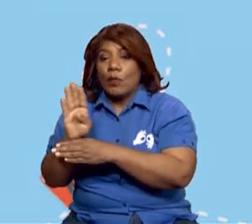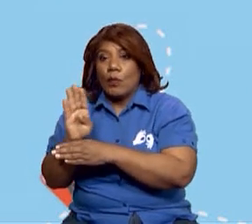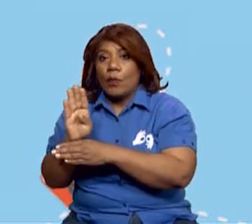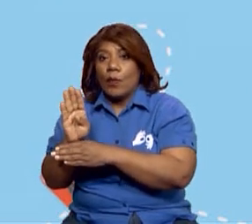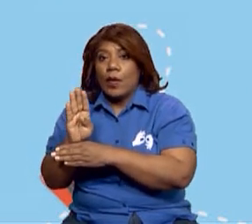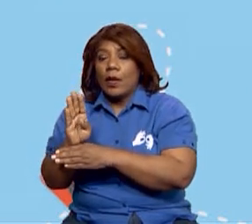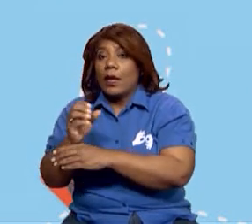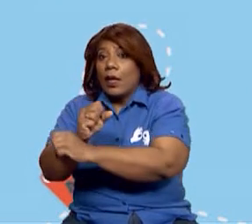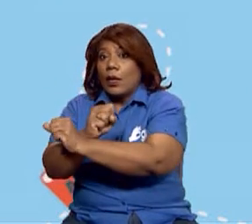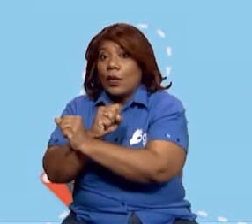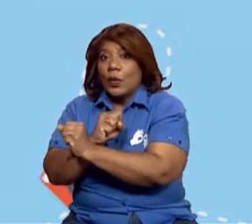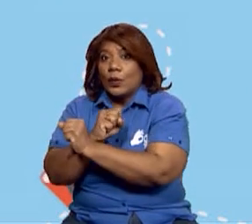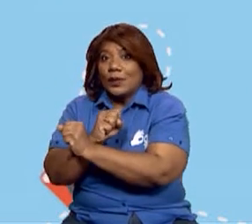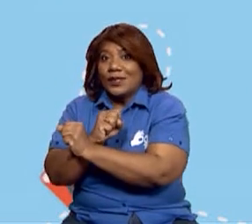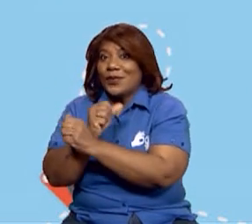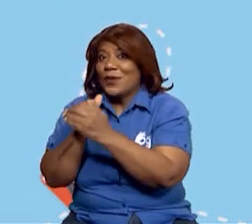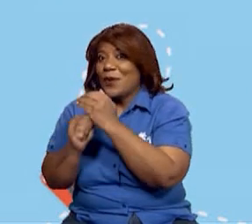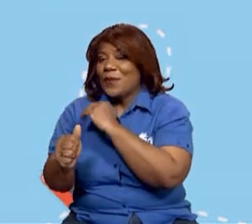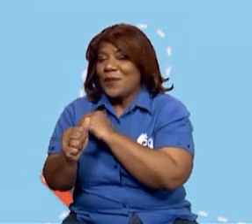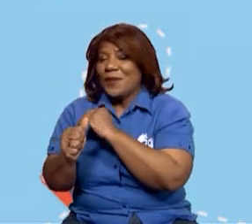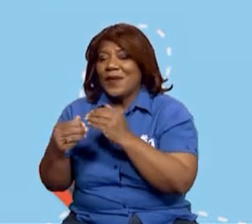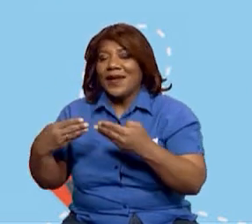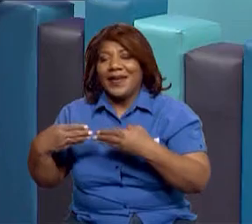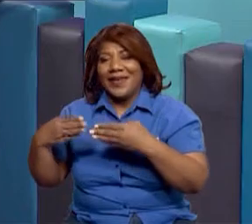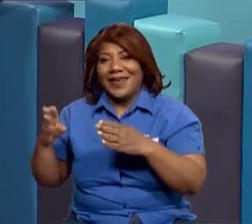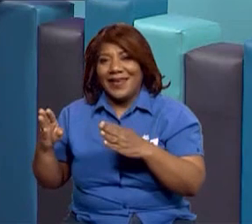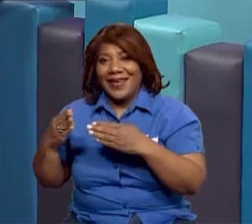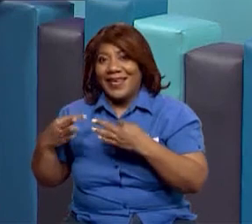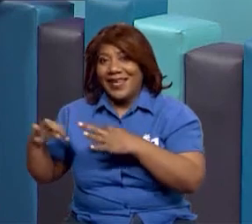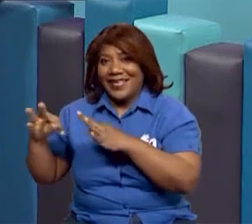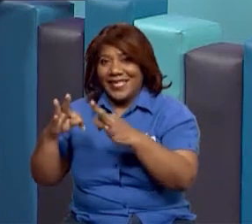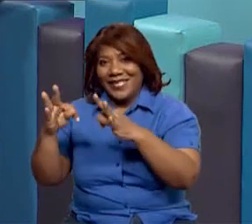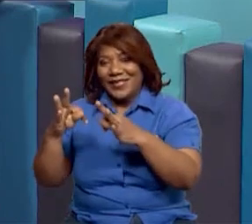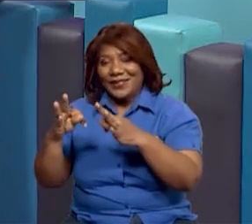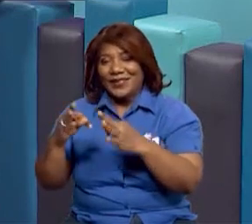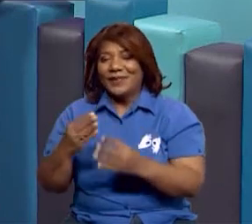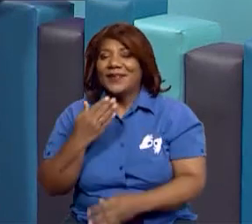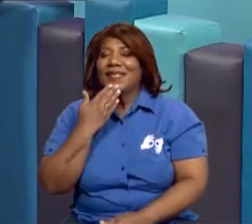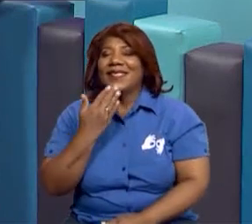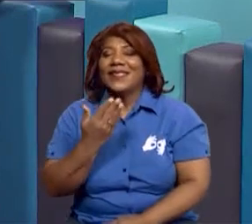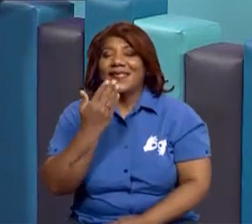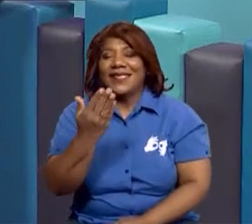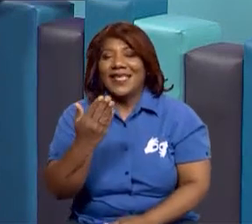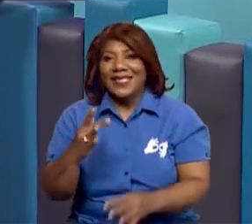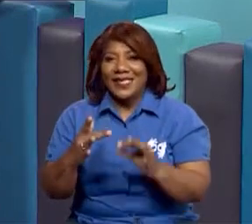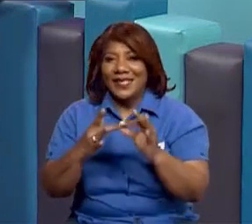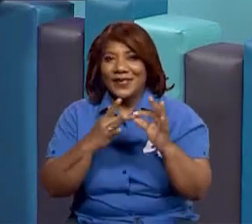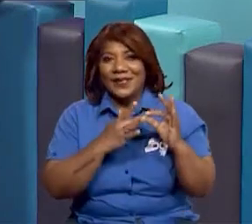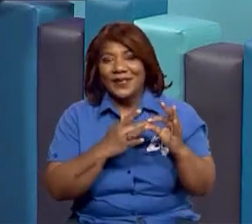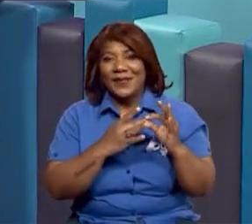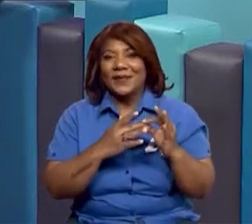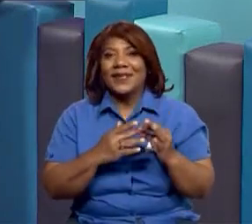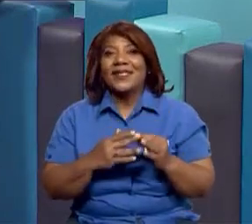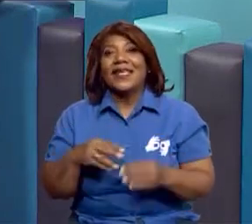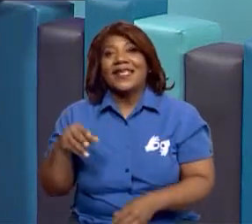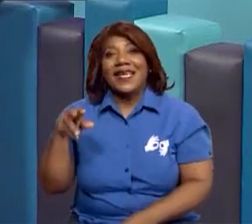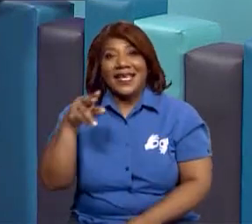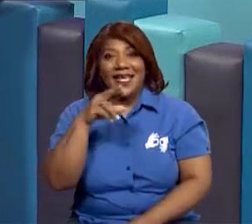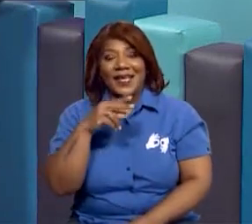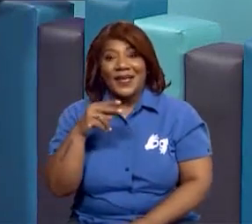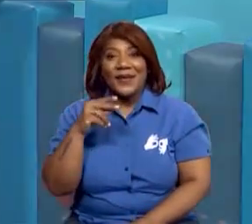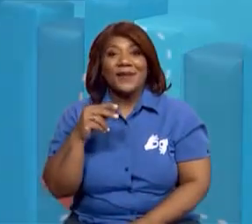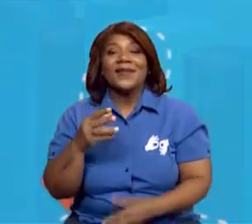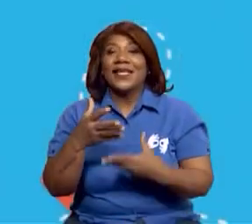bolsa de seguro, el turismo y el canal de Panamá. Queremos dar especial agradecimiento a nuestra compañera Elka